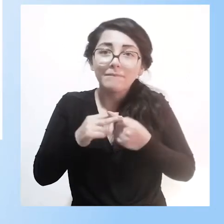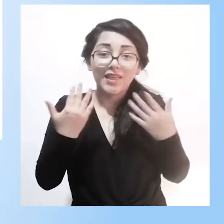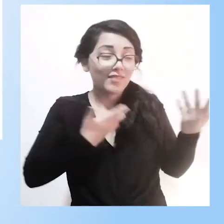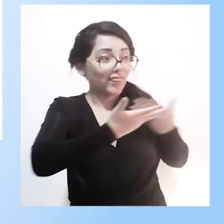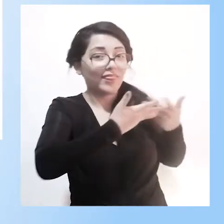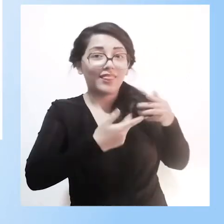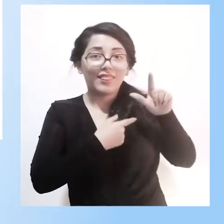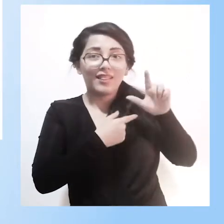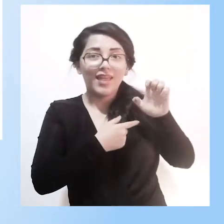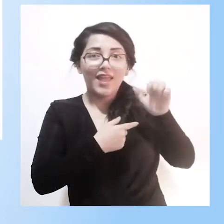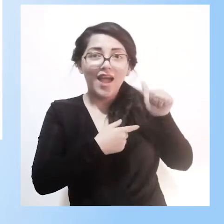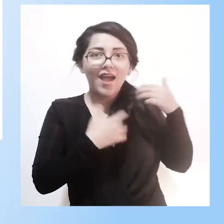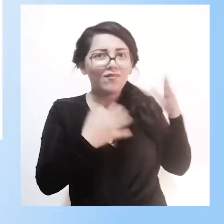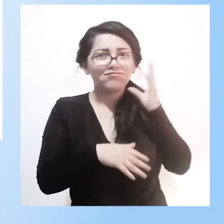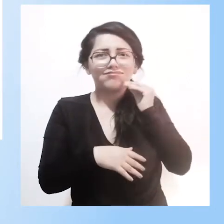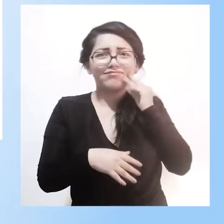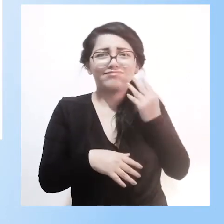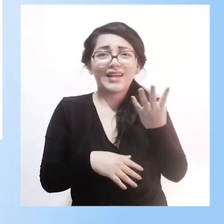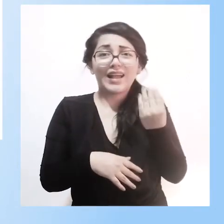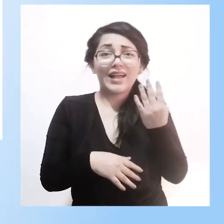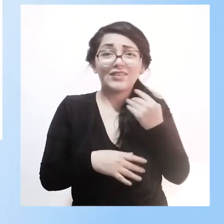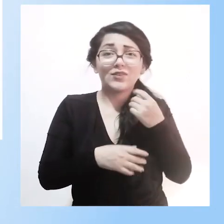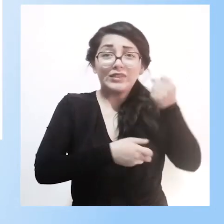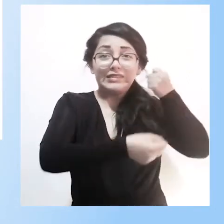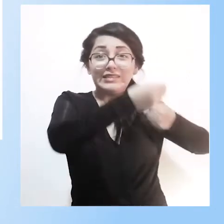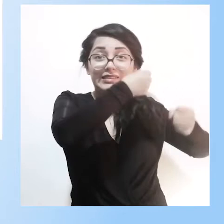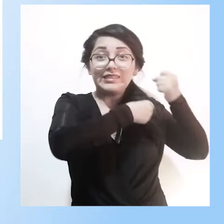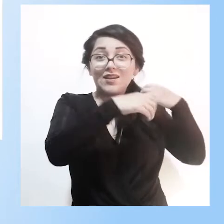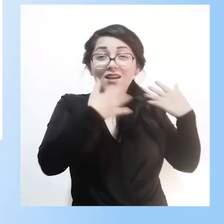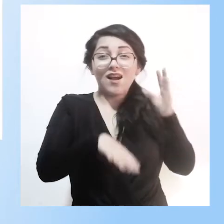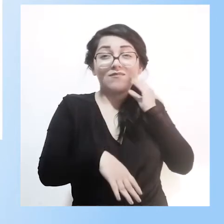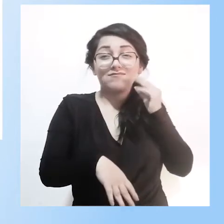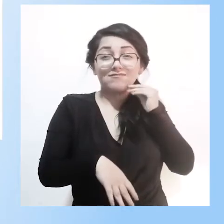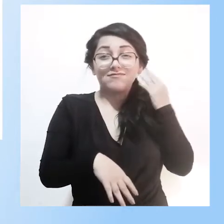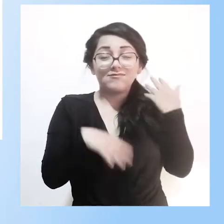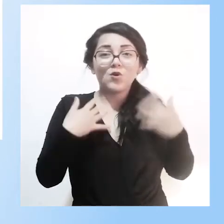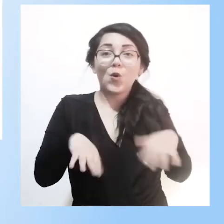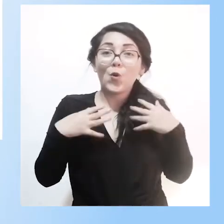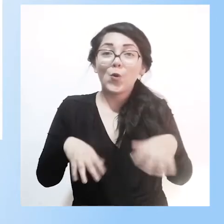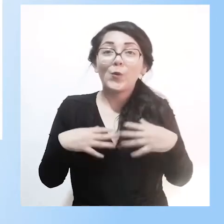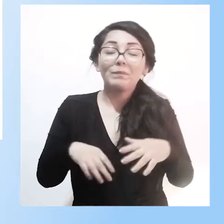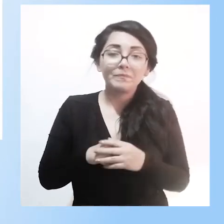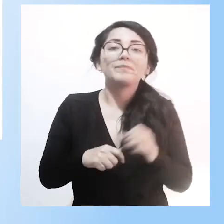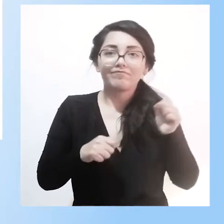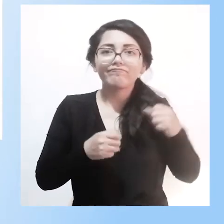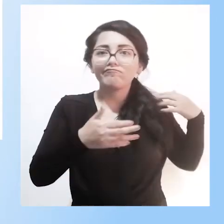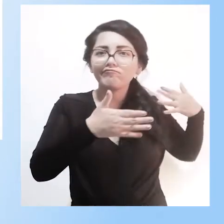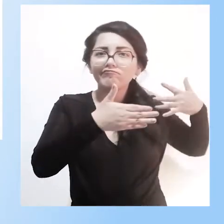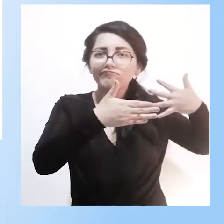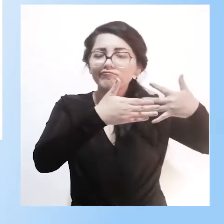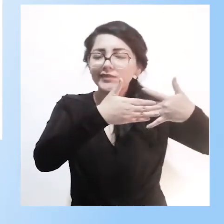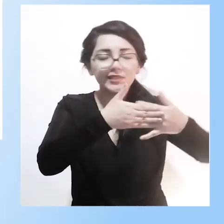Tenemos 14 años de antigüedad, que para nosotros ha sido un periodo muy